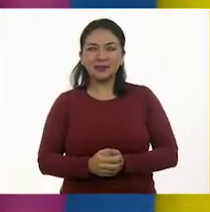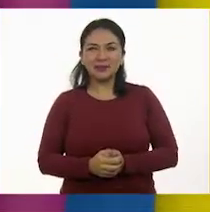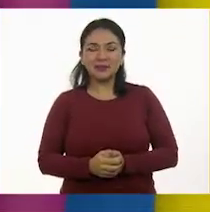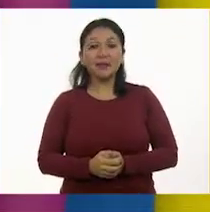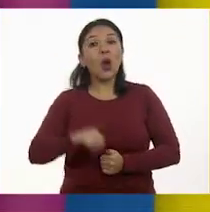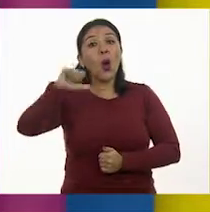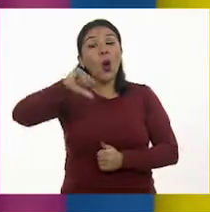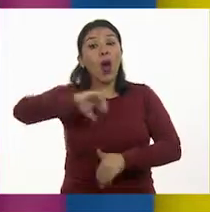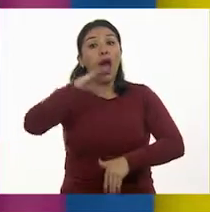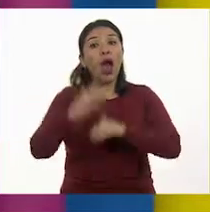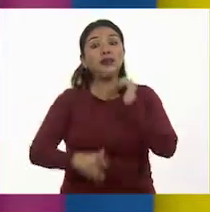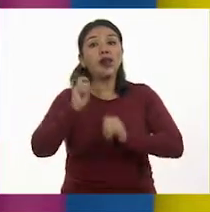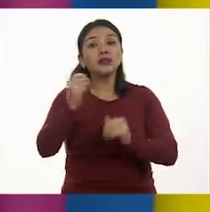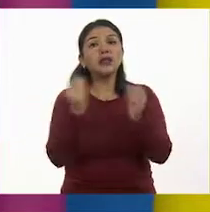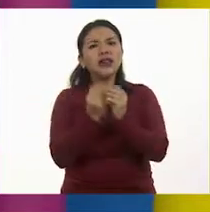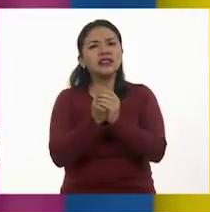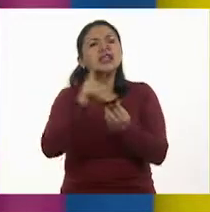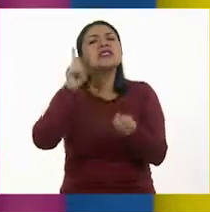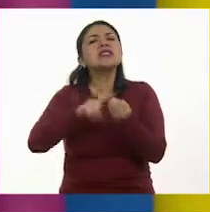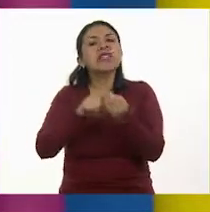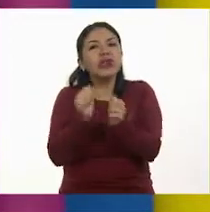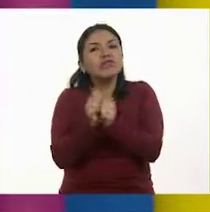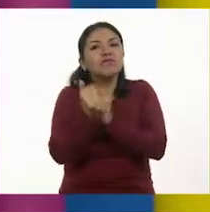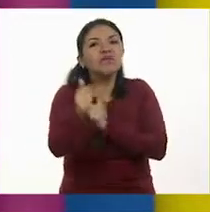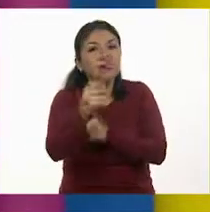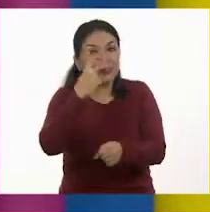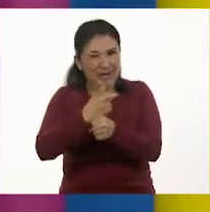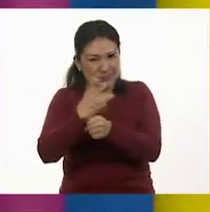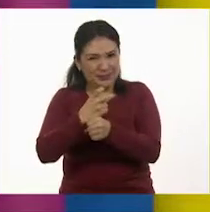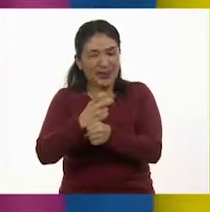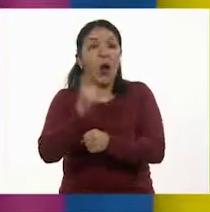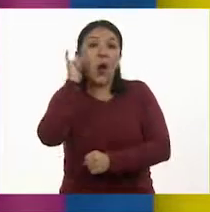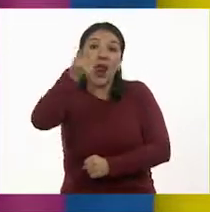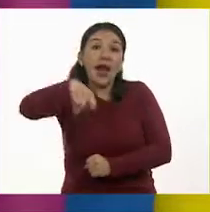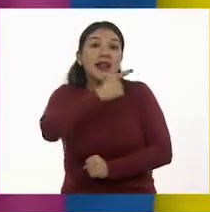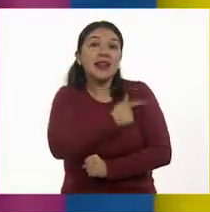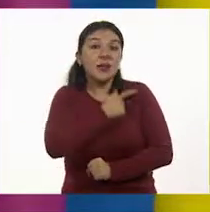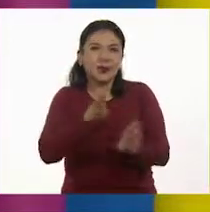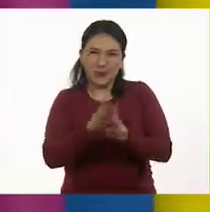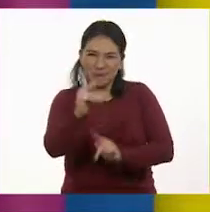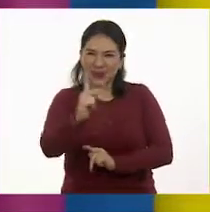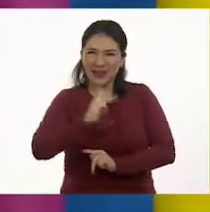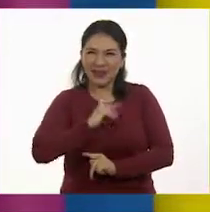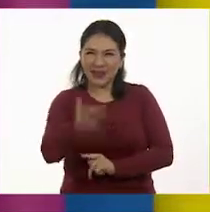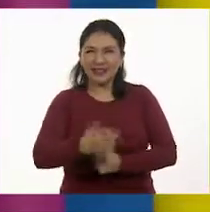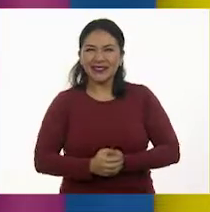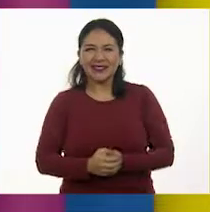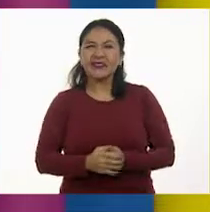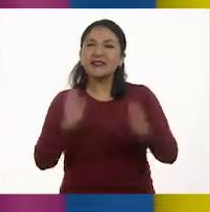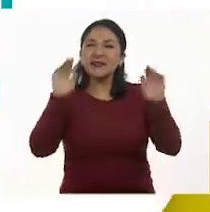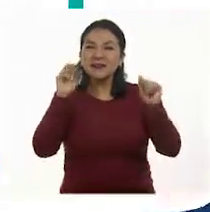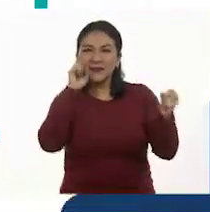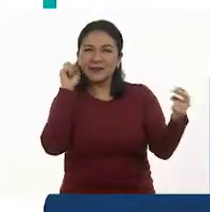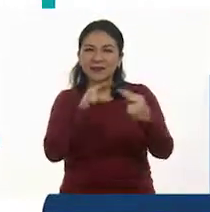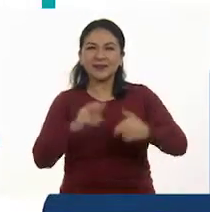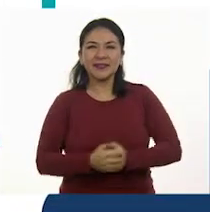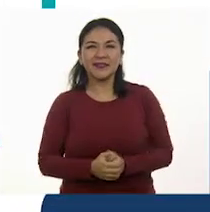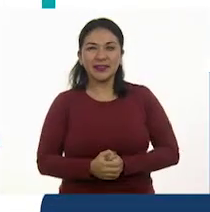Hemos terminado con Quién va adelante 2 y espero que lo hayan disfrutado tanto como Gaby y yo. Hasta la próxima.